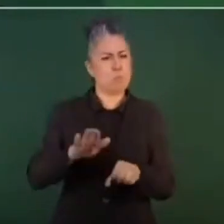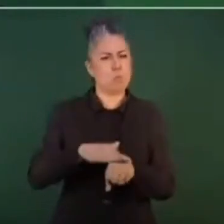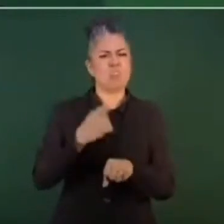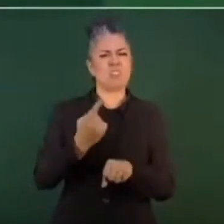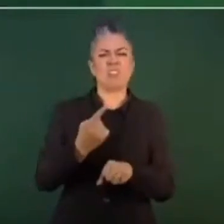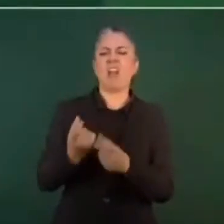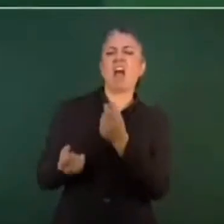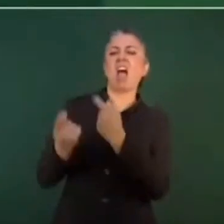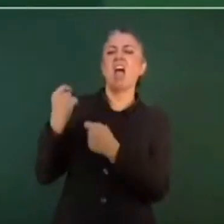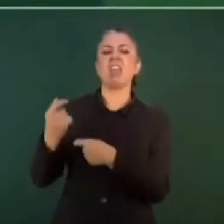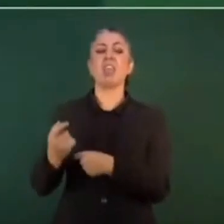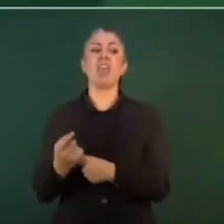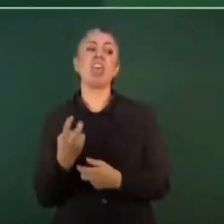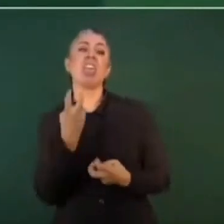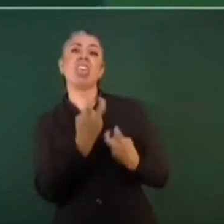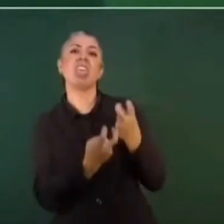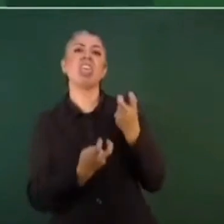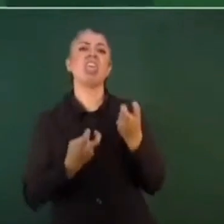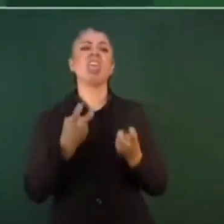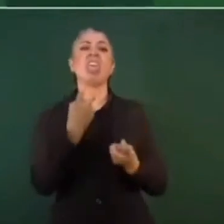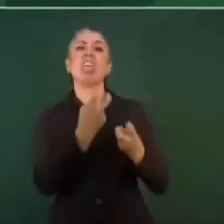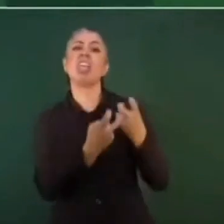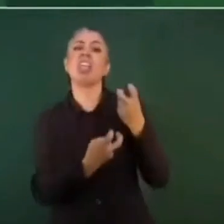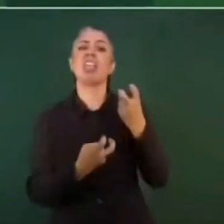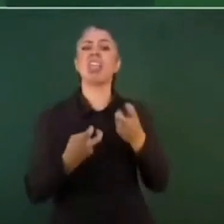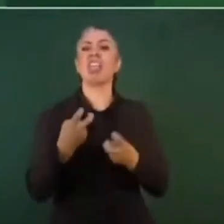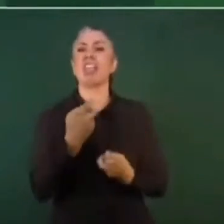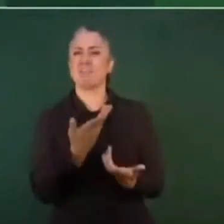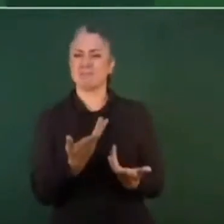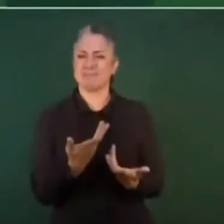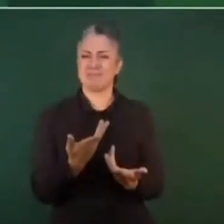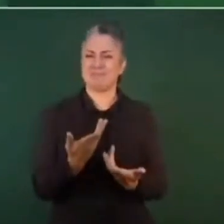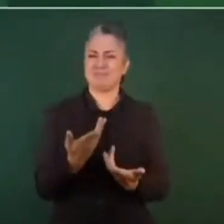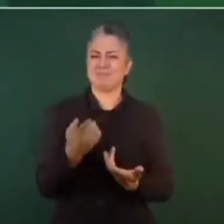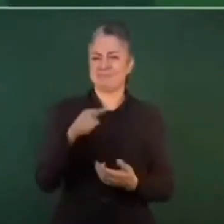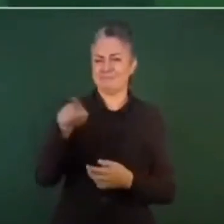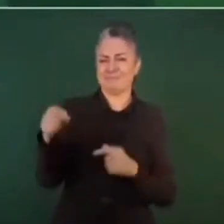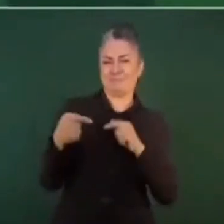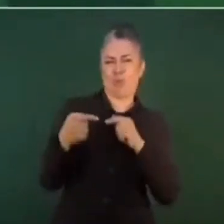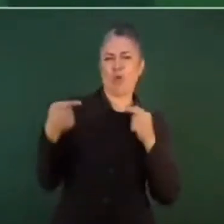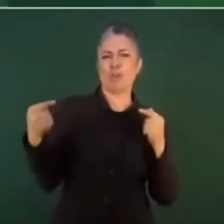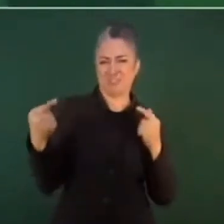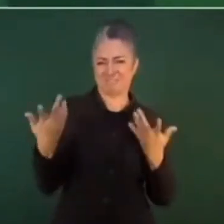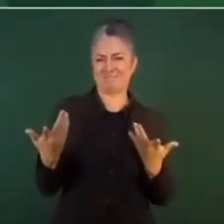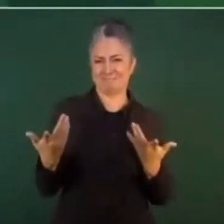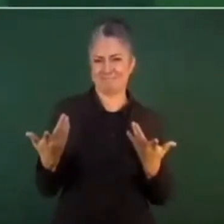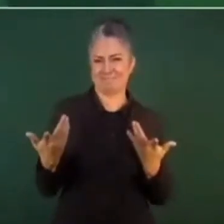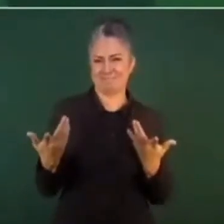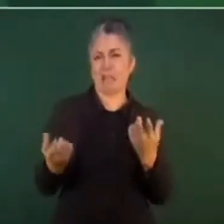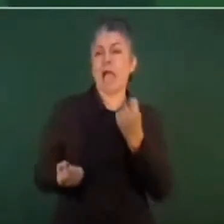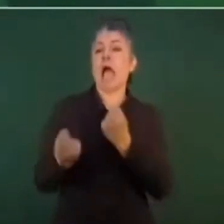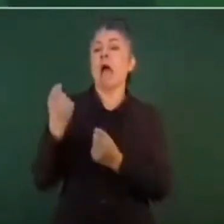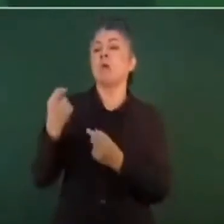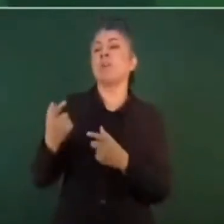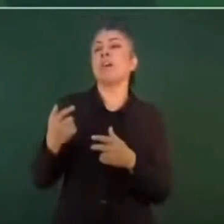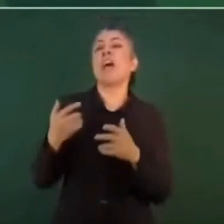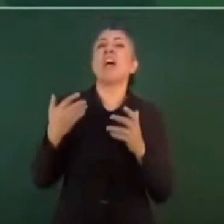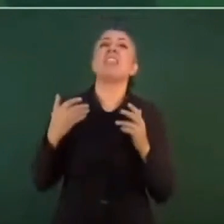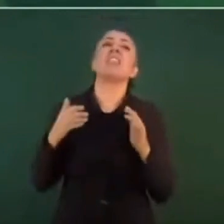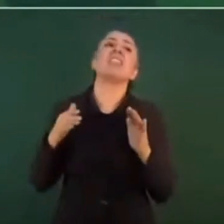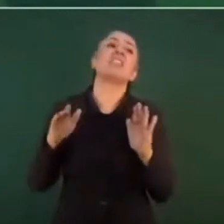tendenciosa nuestros adversarios y los pseudo defensores